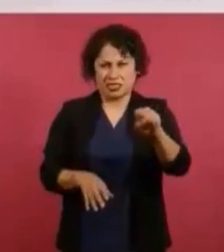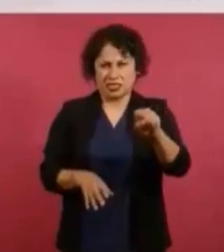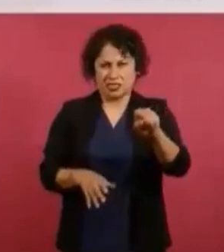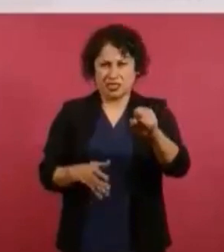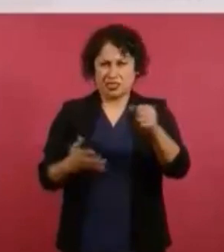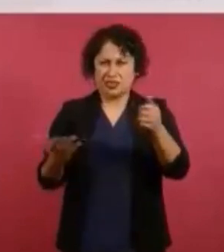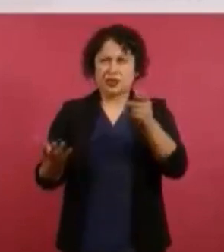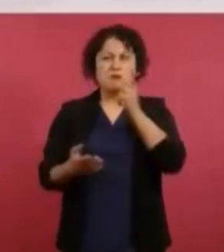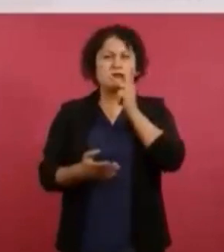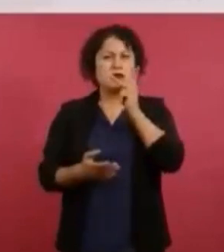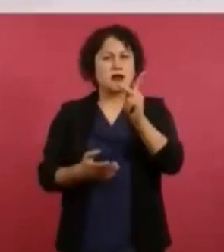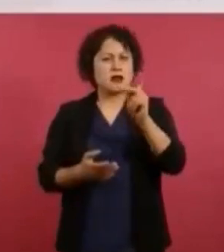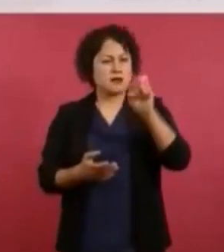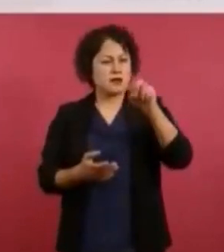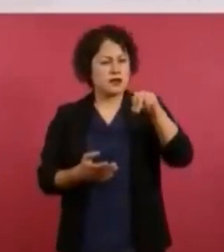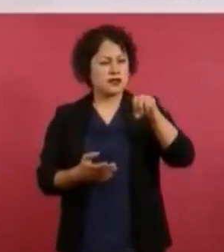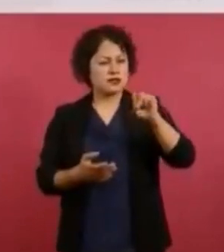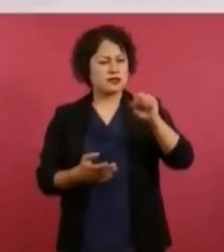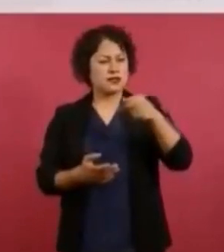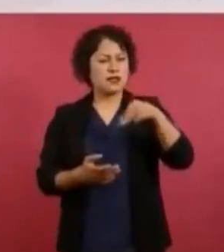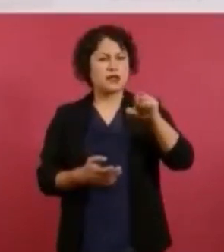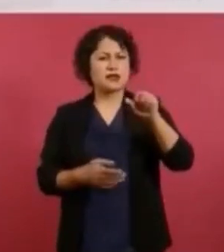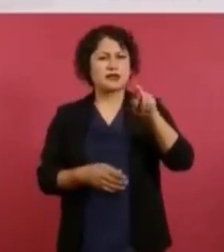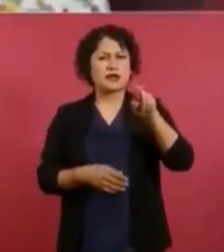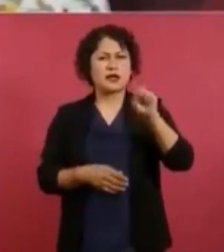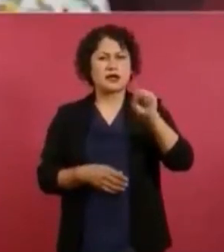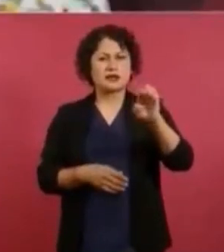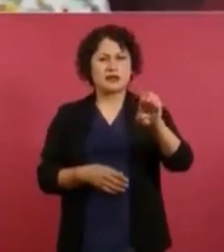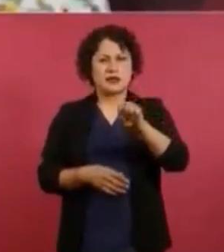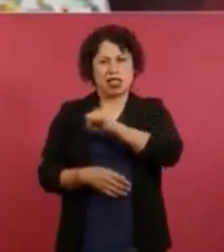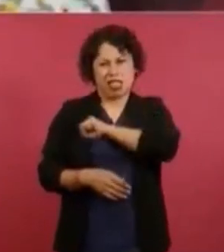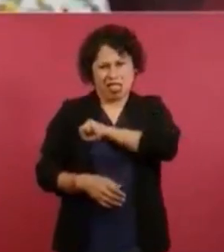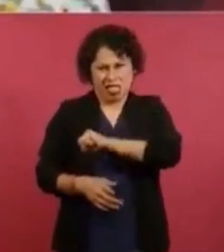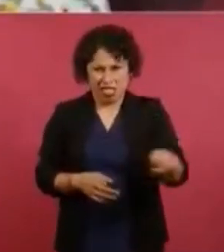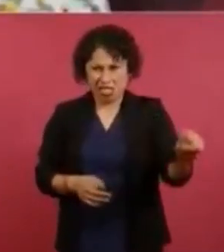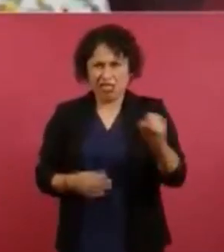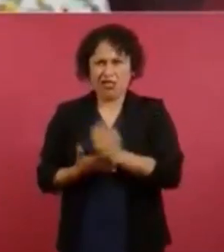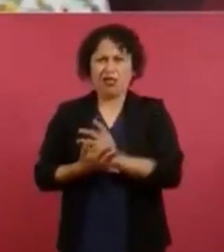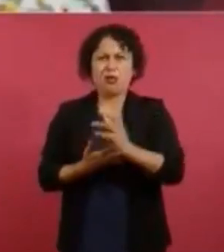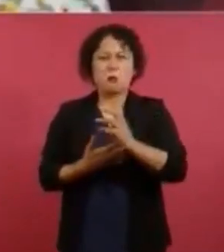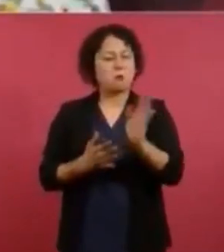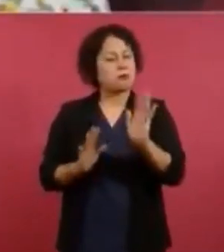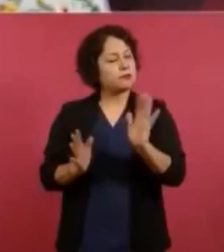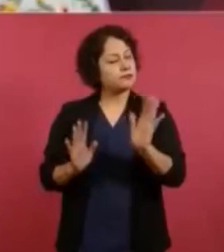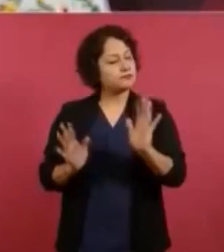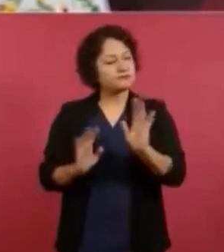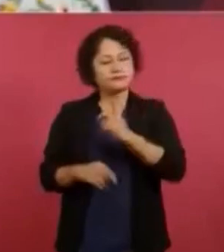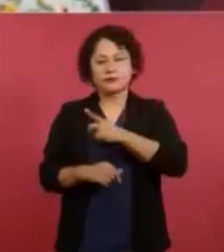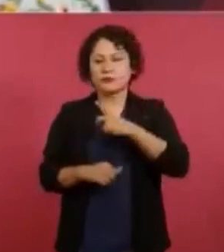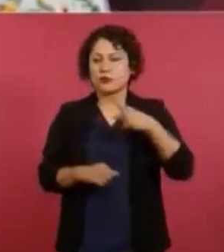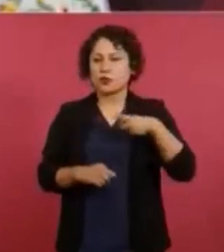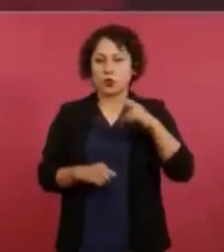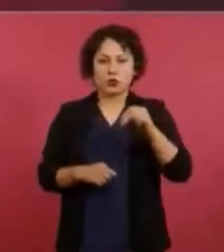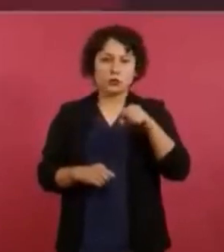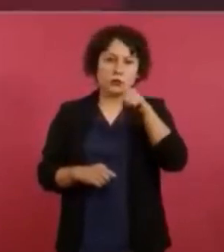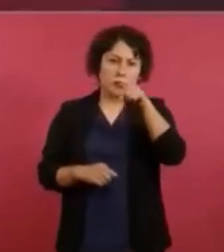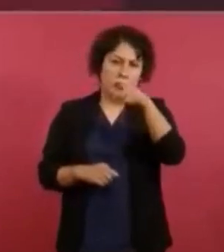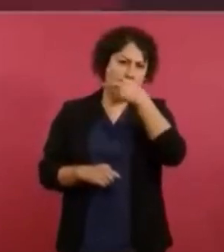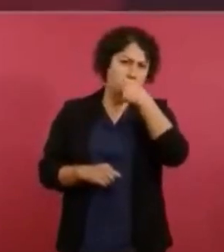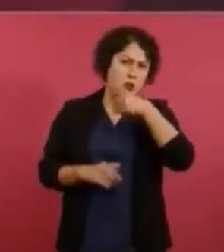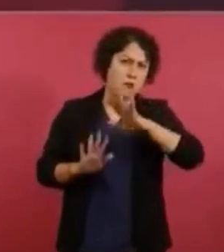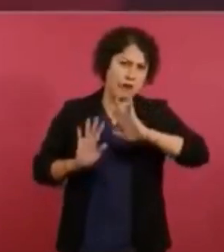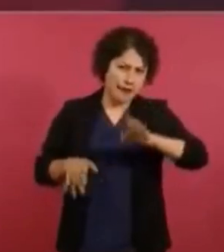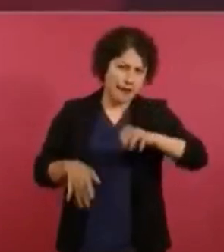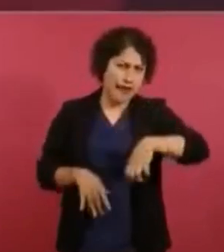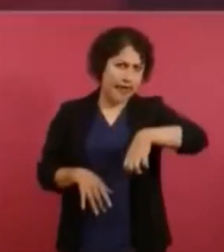y hay que respetar a todos. Y él es un hombre mayor, es un hombre mayor,